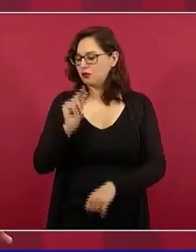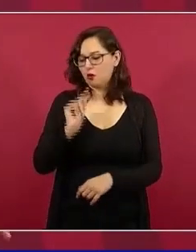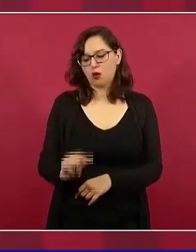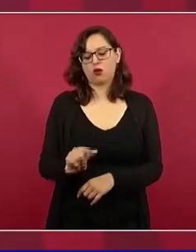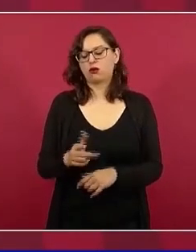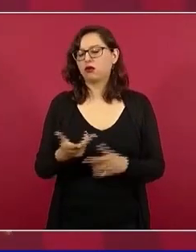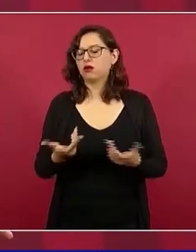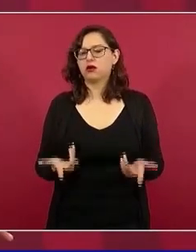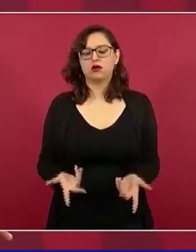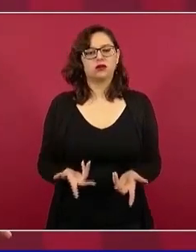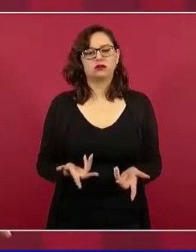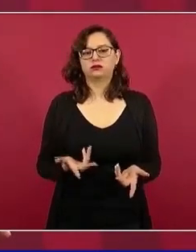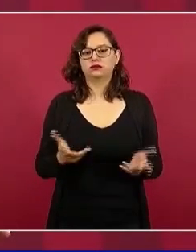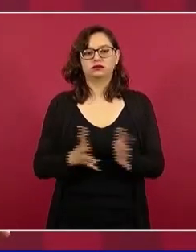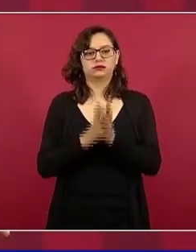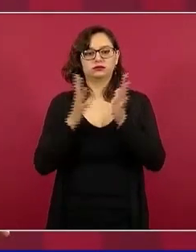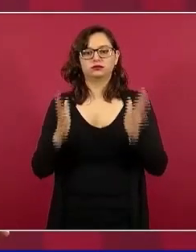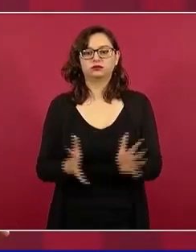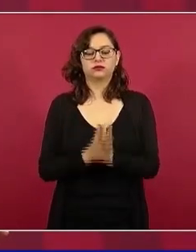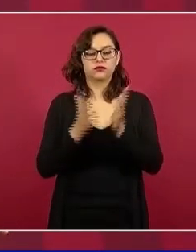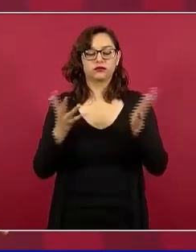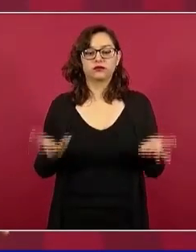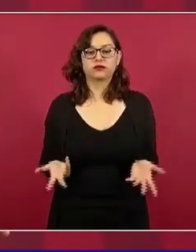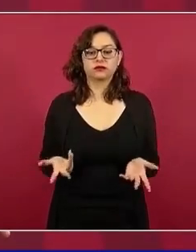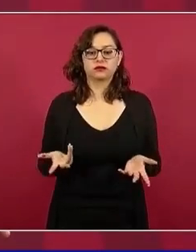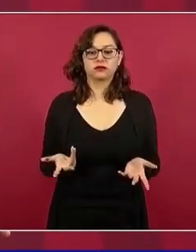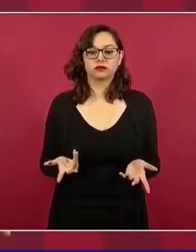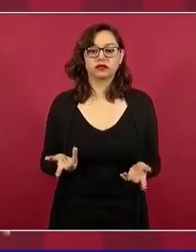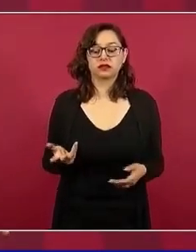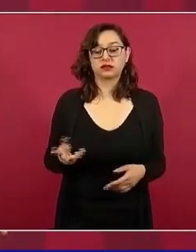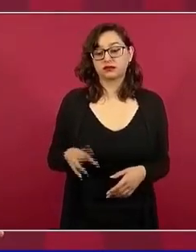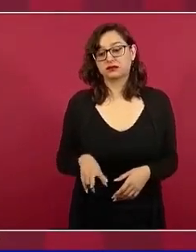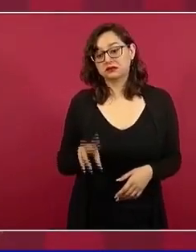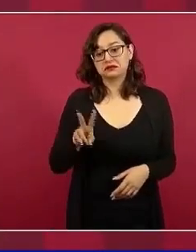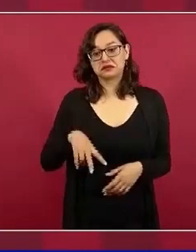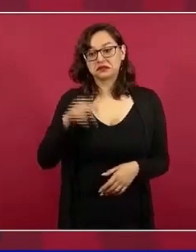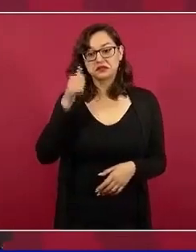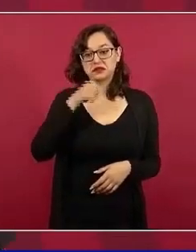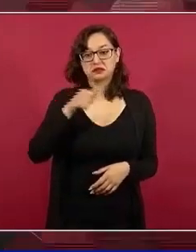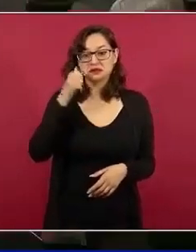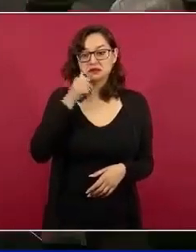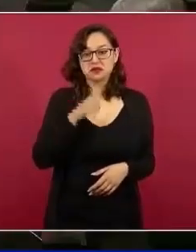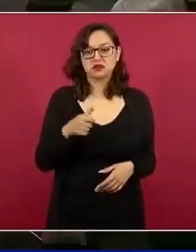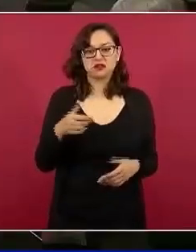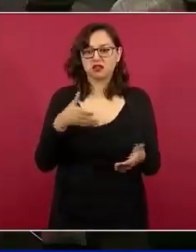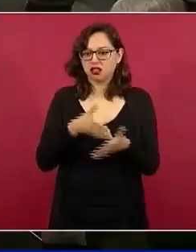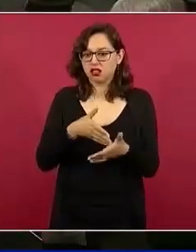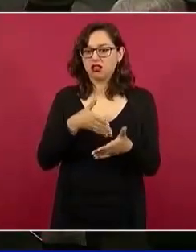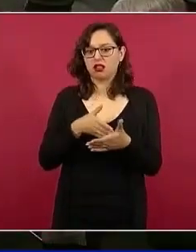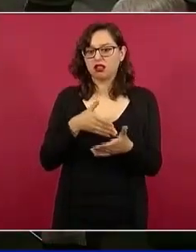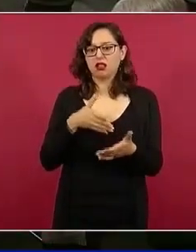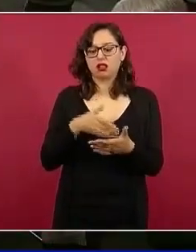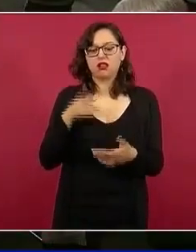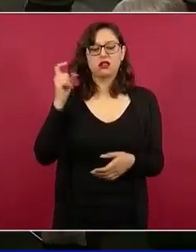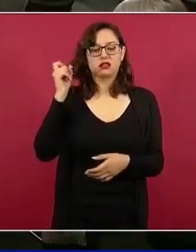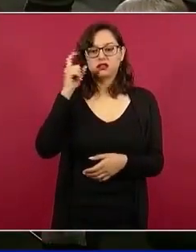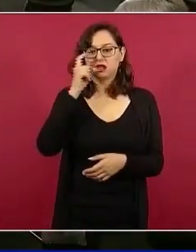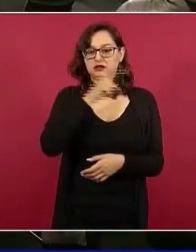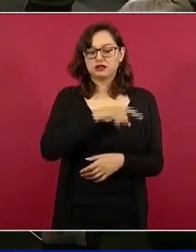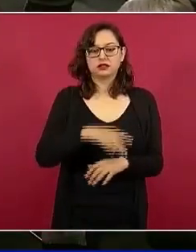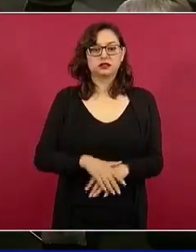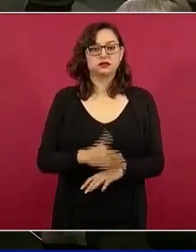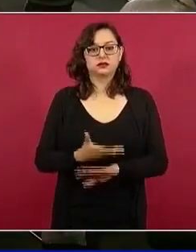elección que hubo más participación? pues no sé, pero deben de haber votado… No,